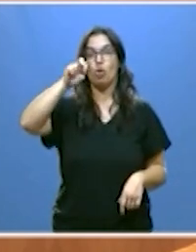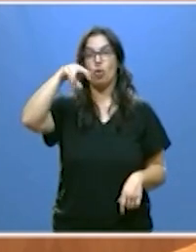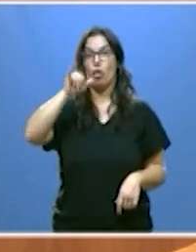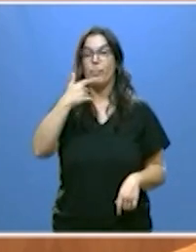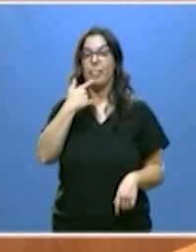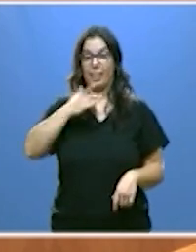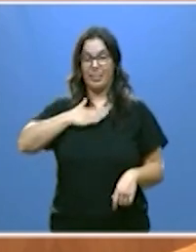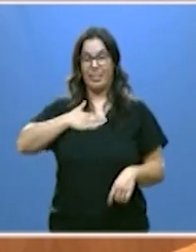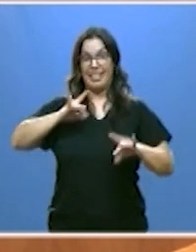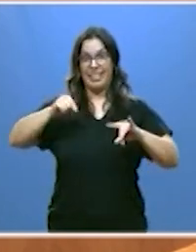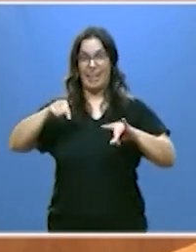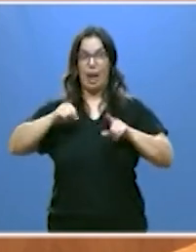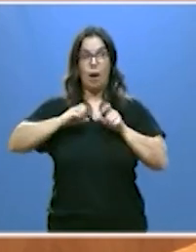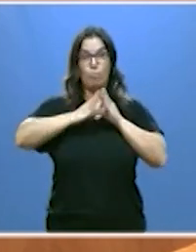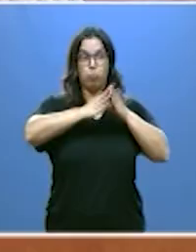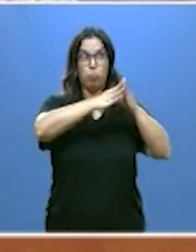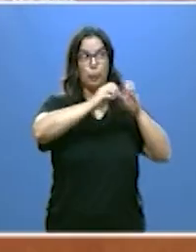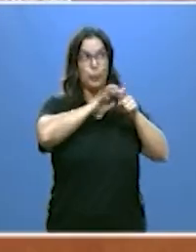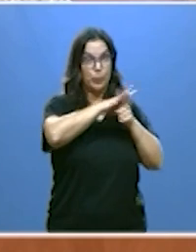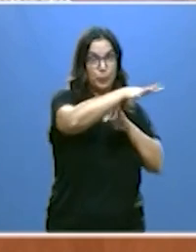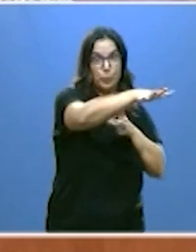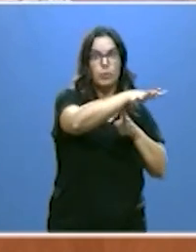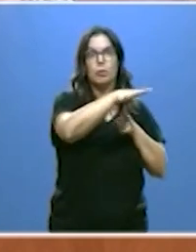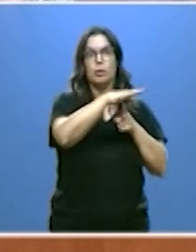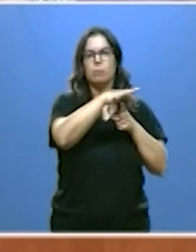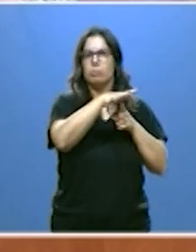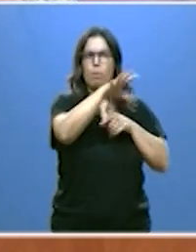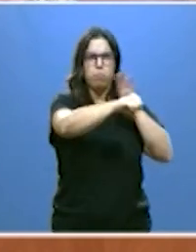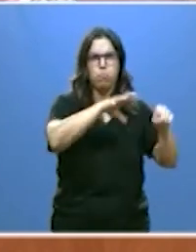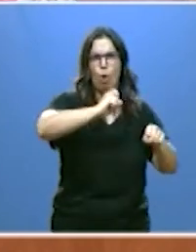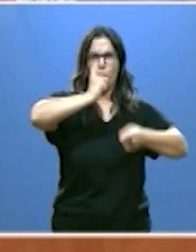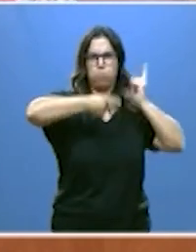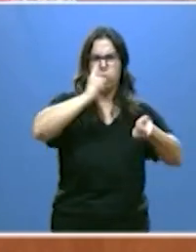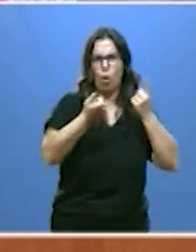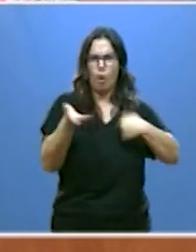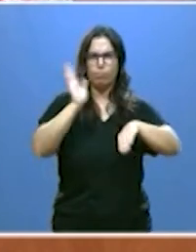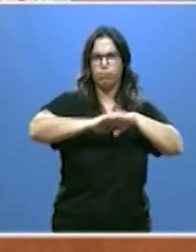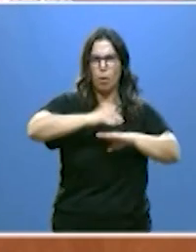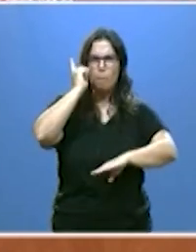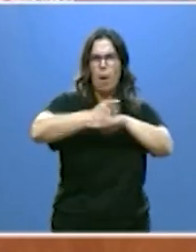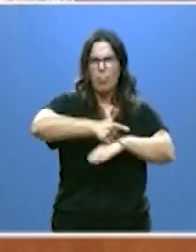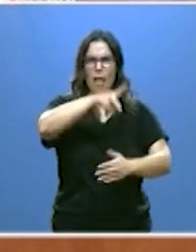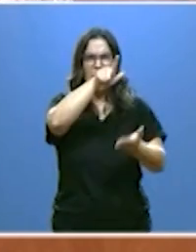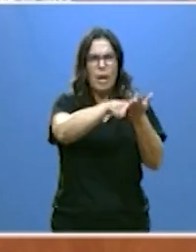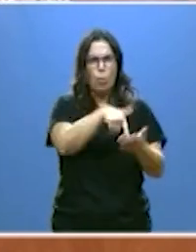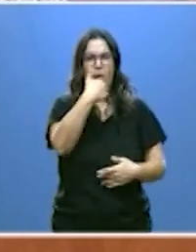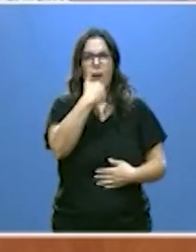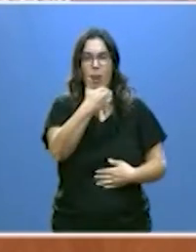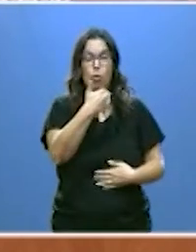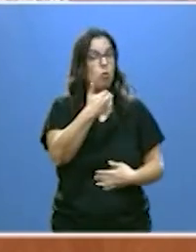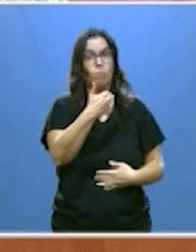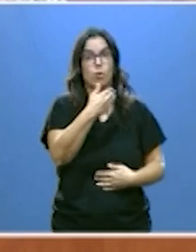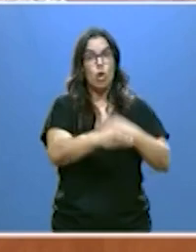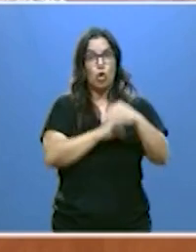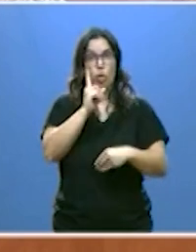los pueblos peninsulares para hacer España. No colonizó a nadie ni impuso su lengua, a diferencia de lo que hoy